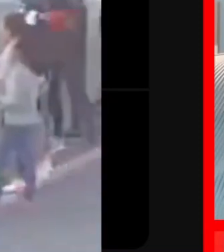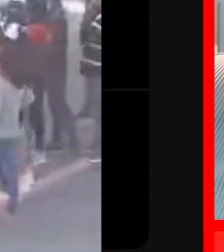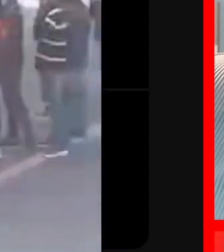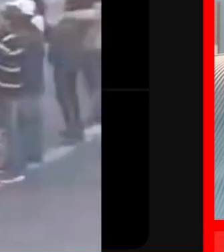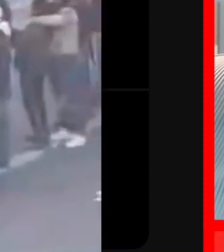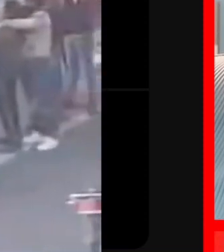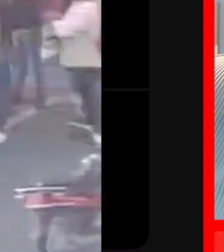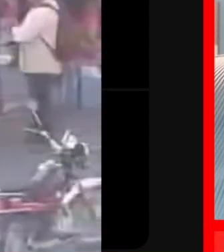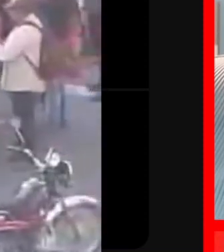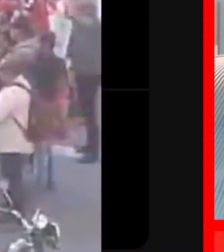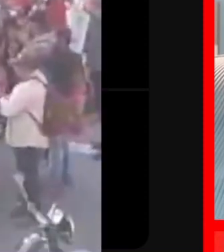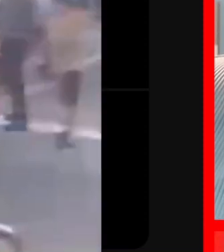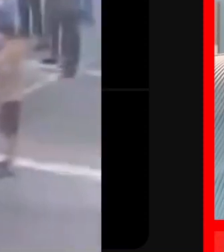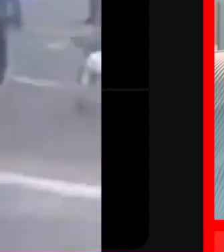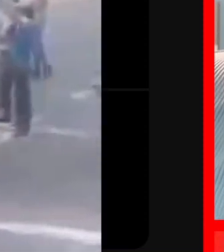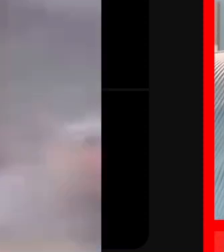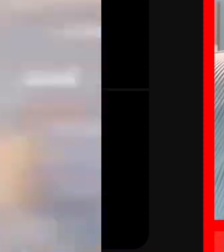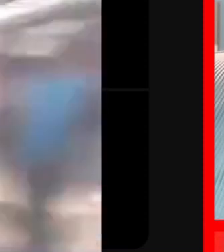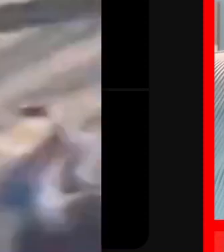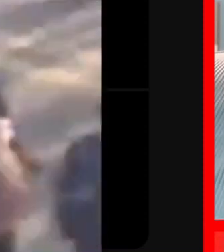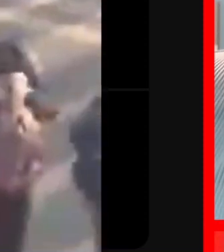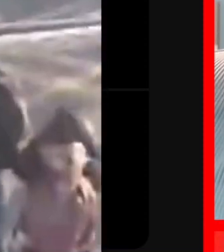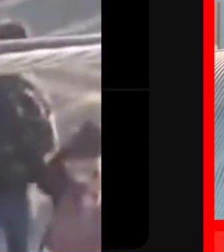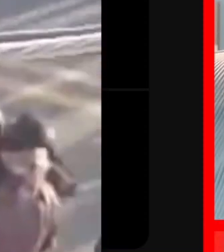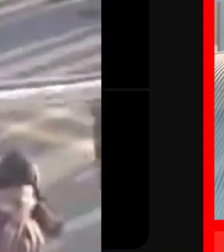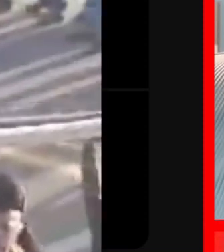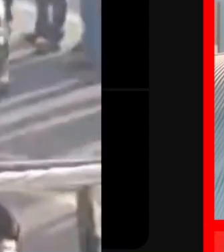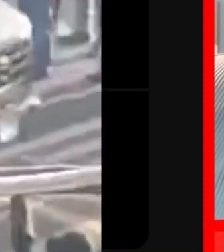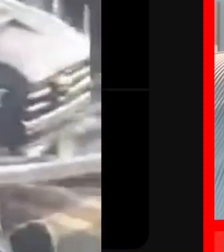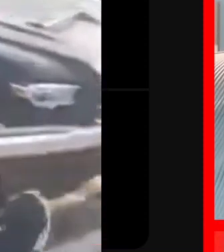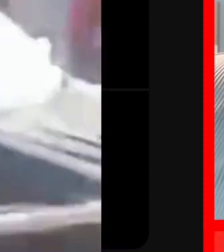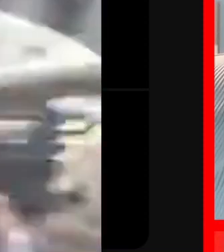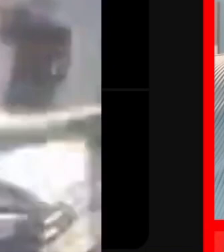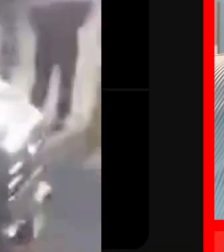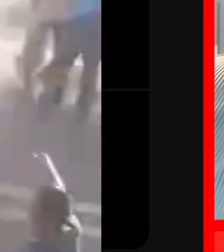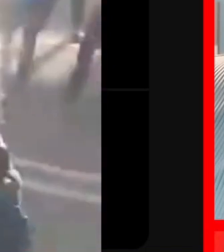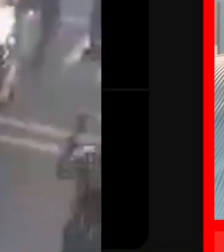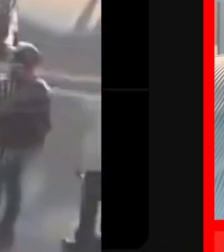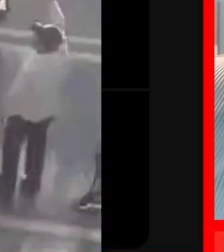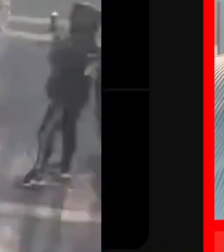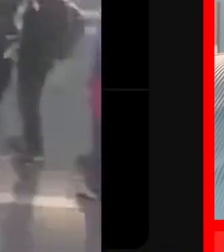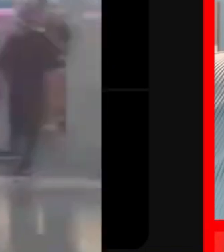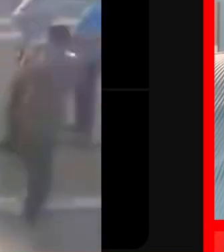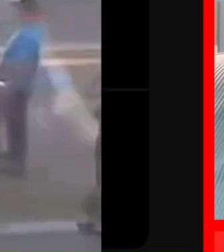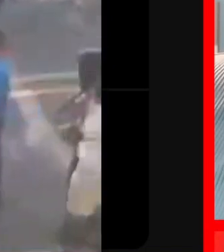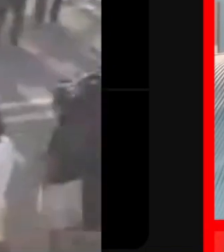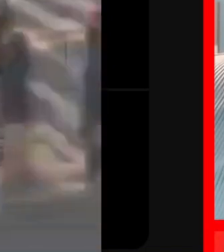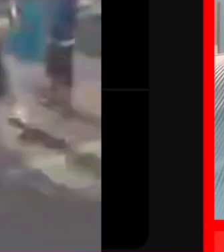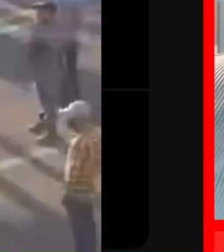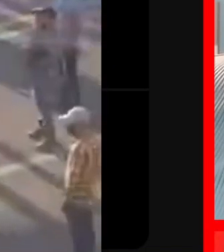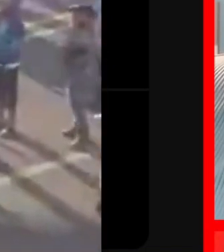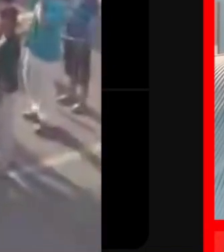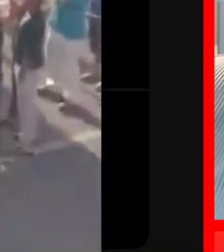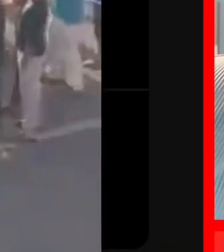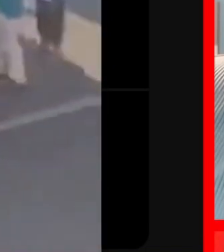trabajar con estos grupos organizados, pues amigos rápidamente vamos a ver